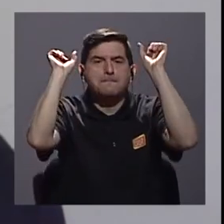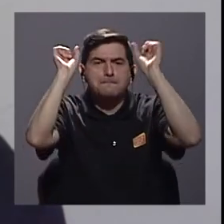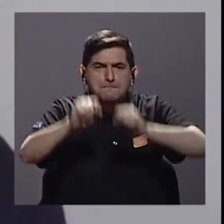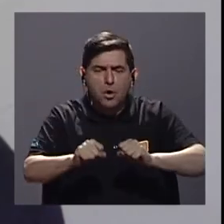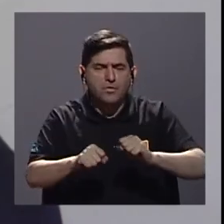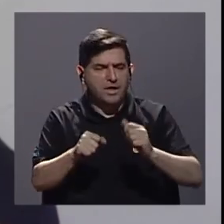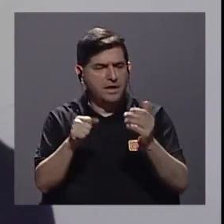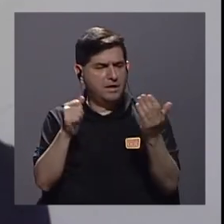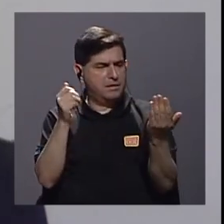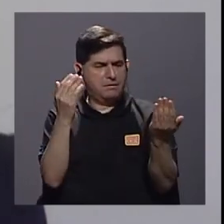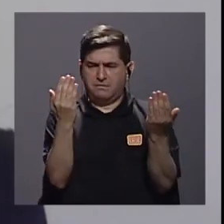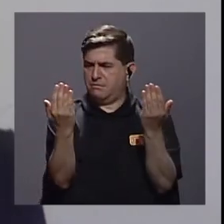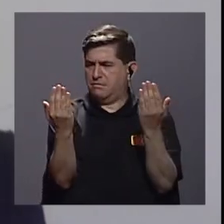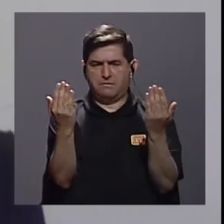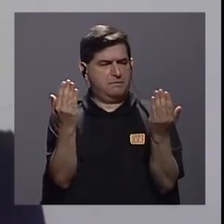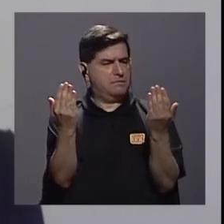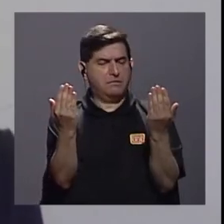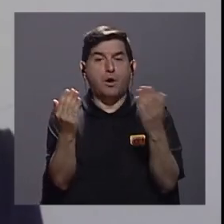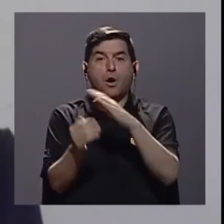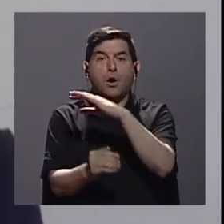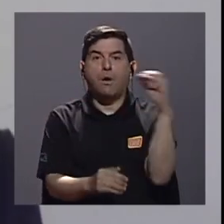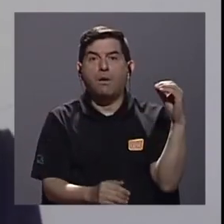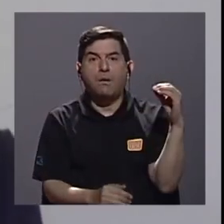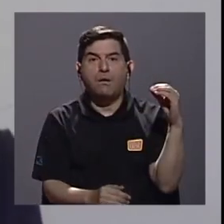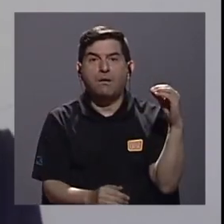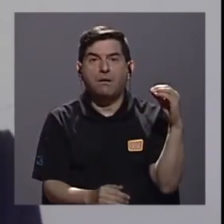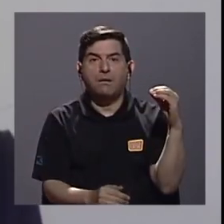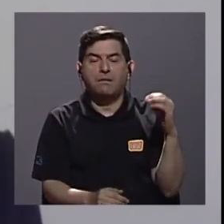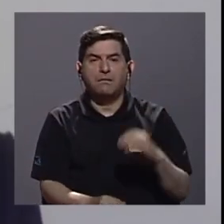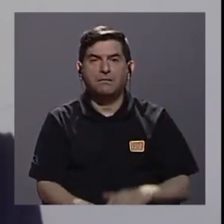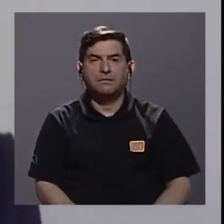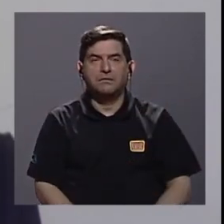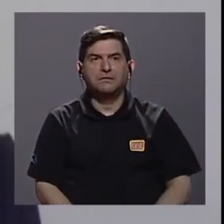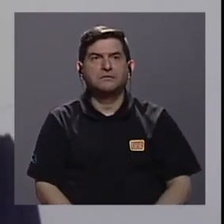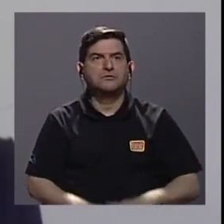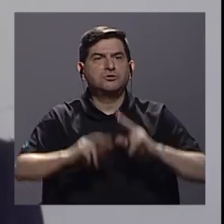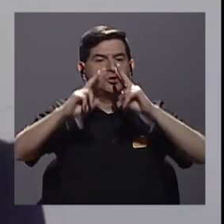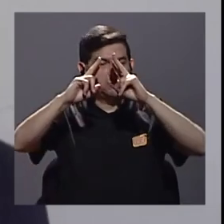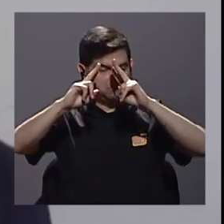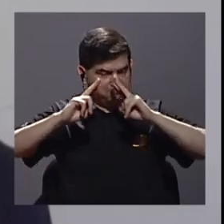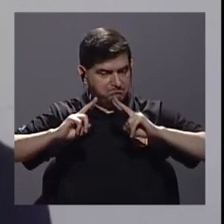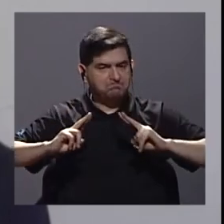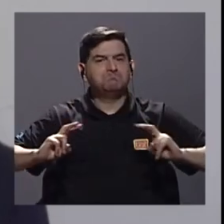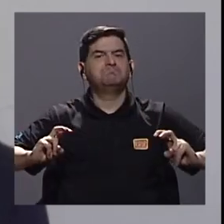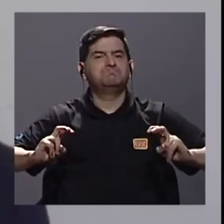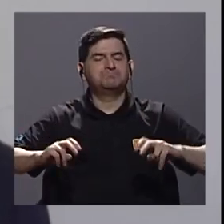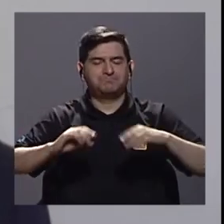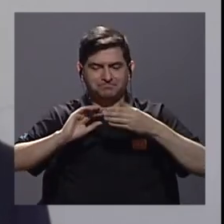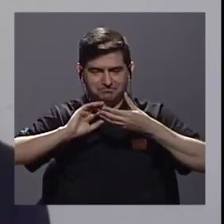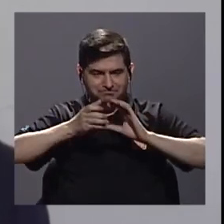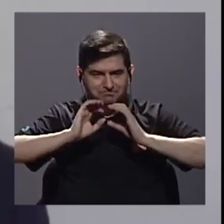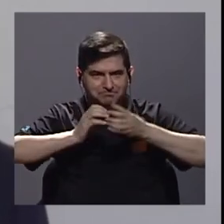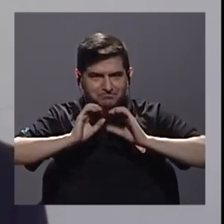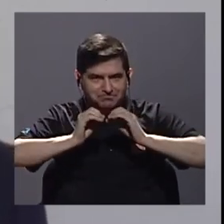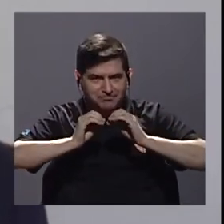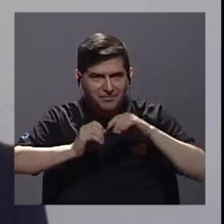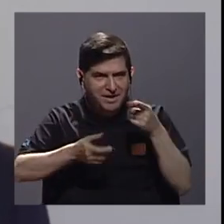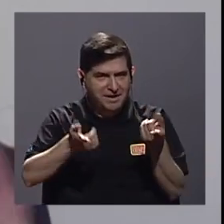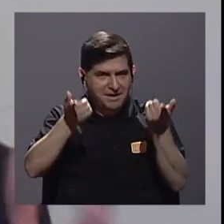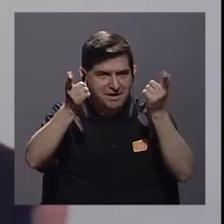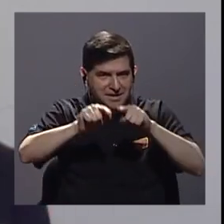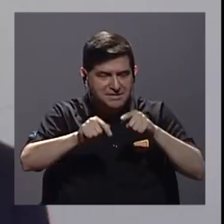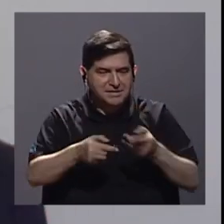contrastar, ¿verdad?, o, digamos, analizar los datos que son